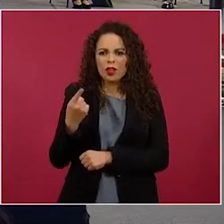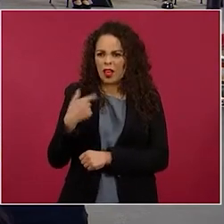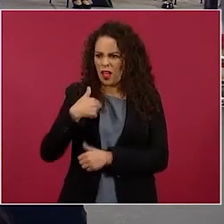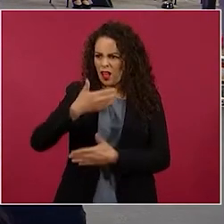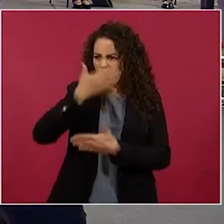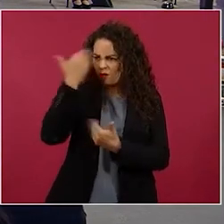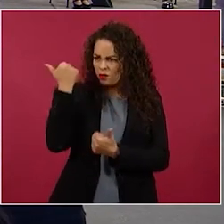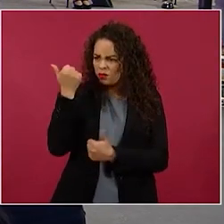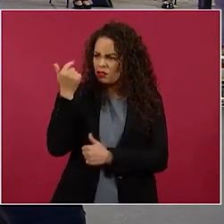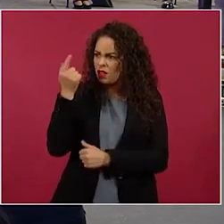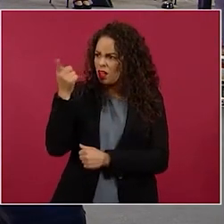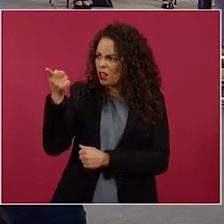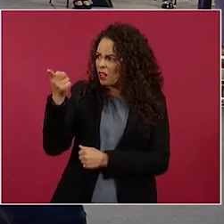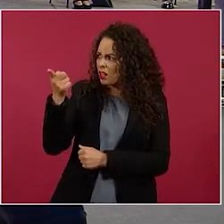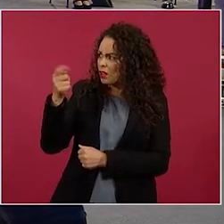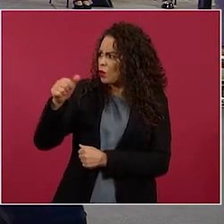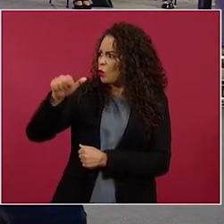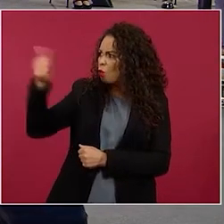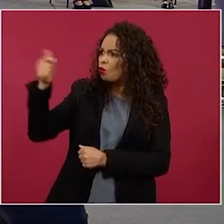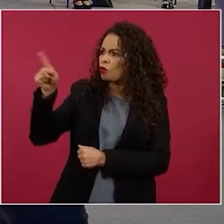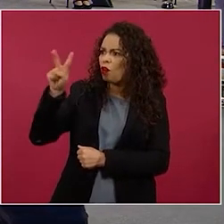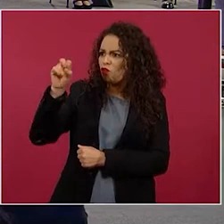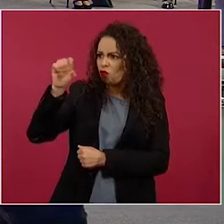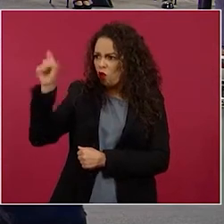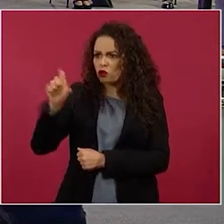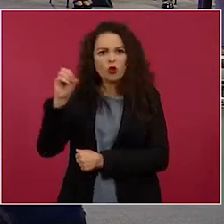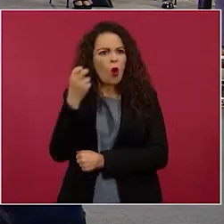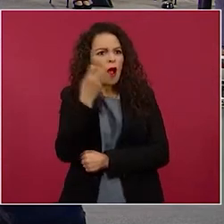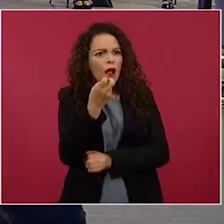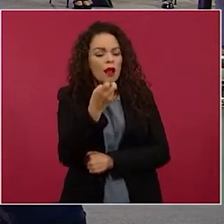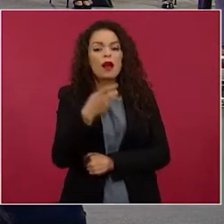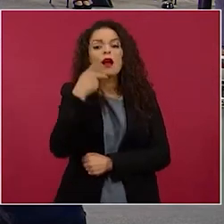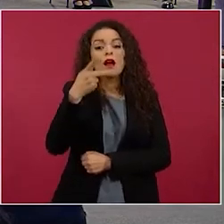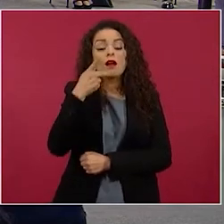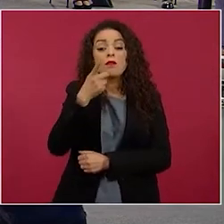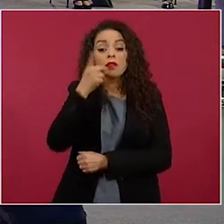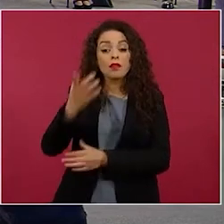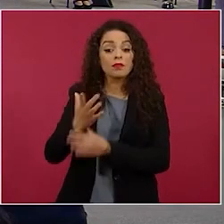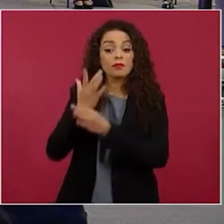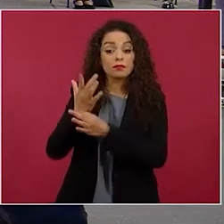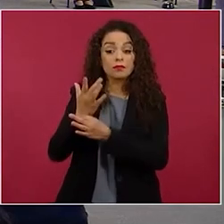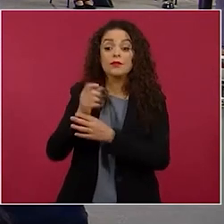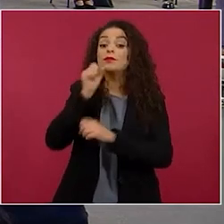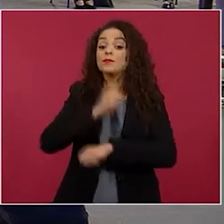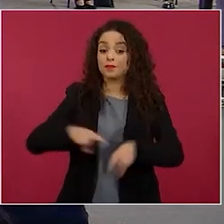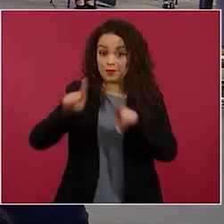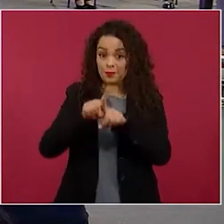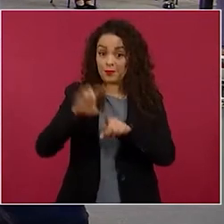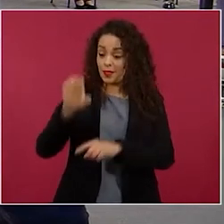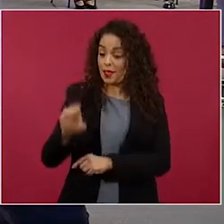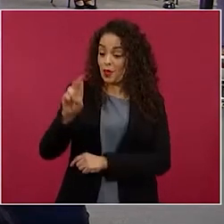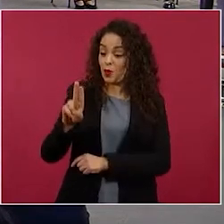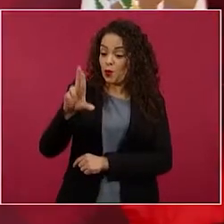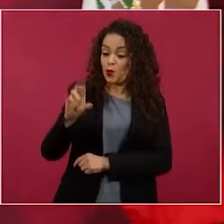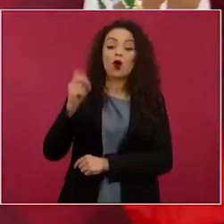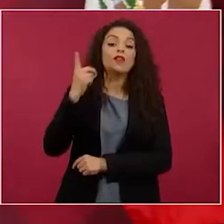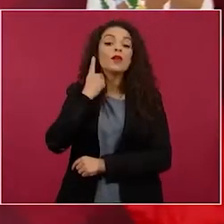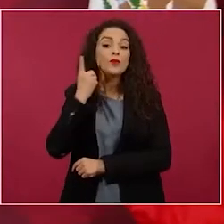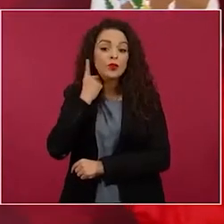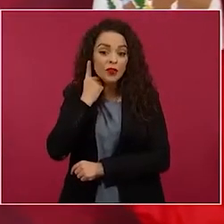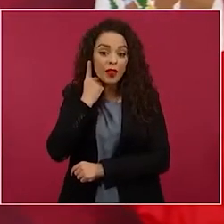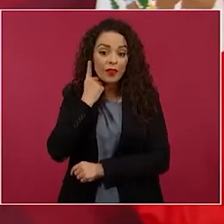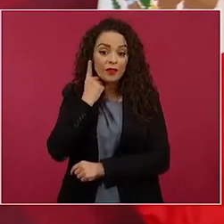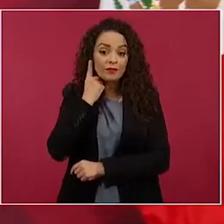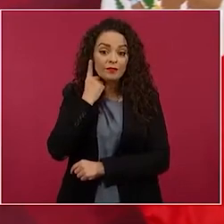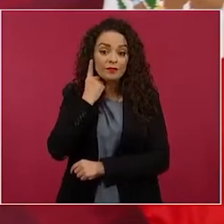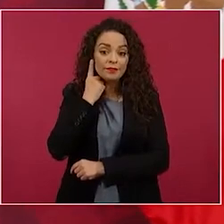de Vox declaró también eurodiputado y eso